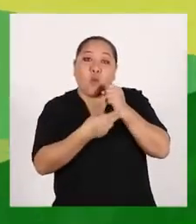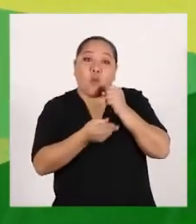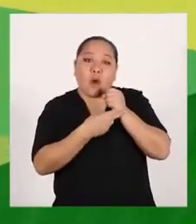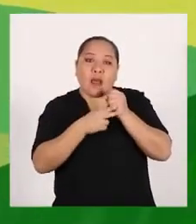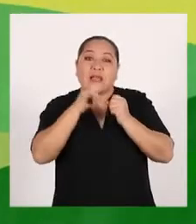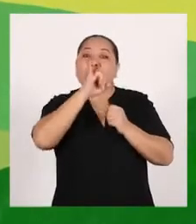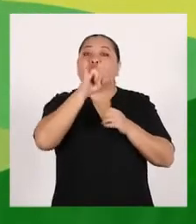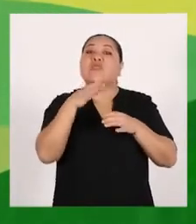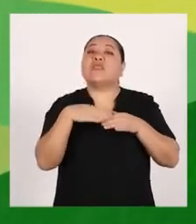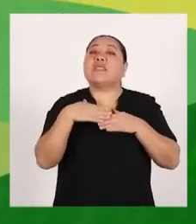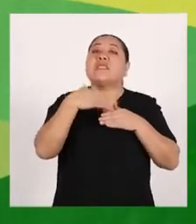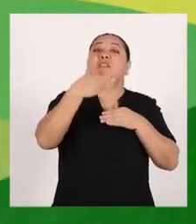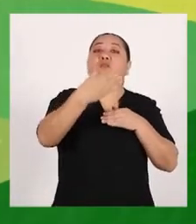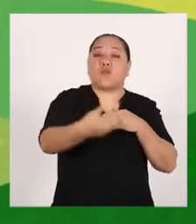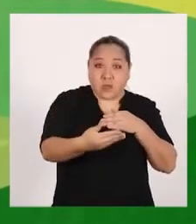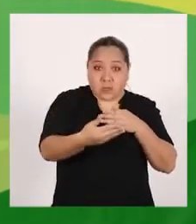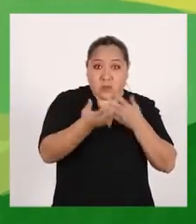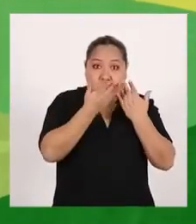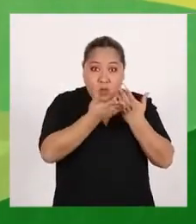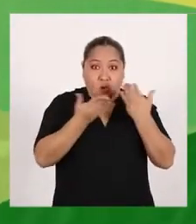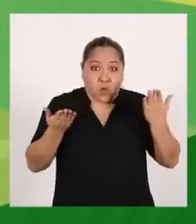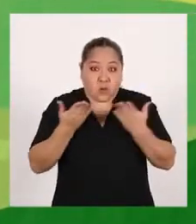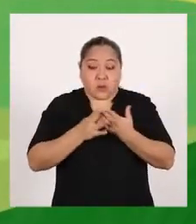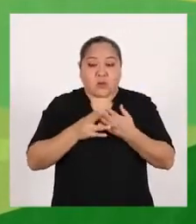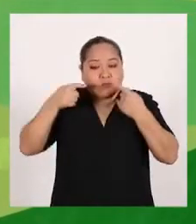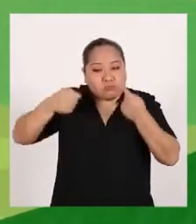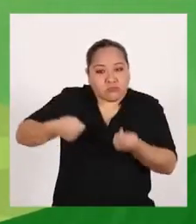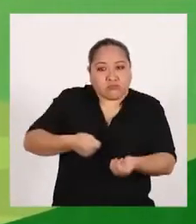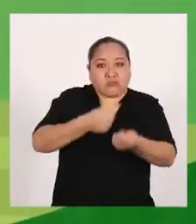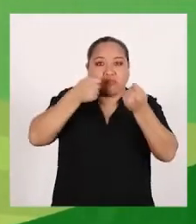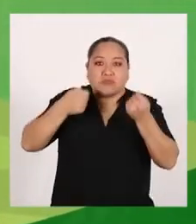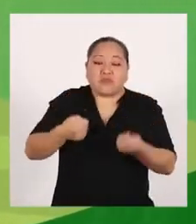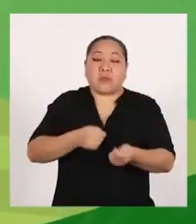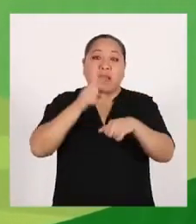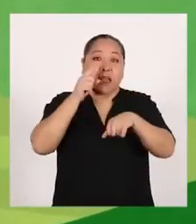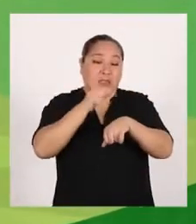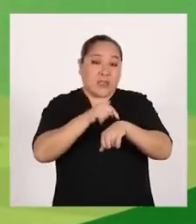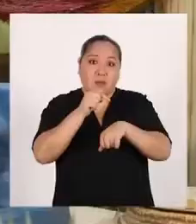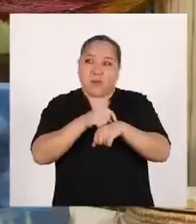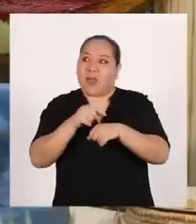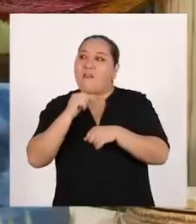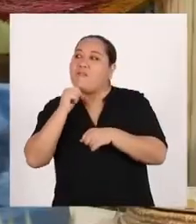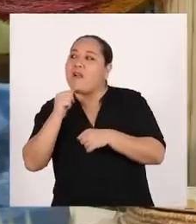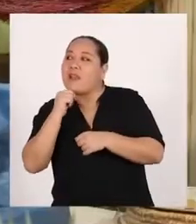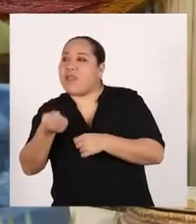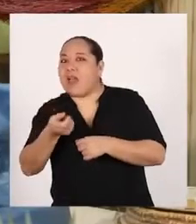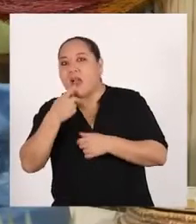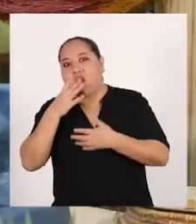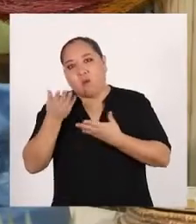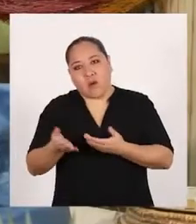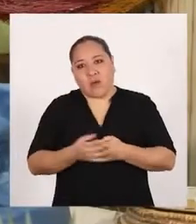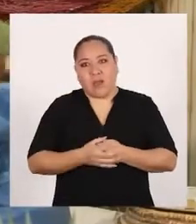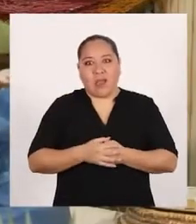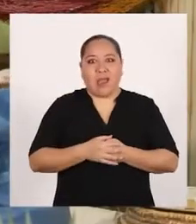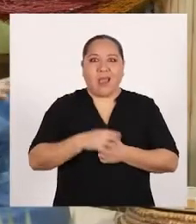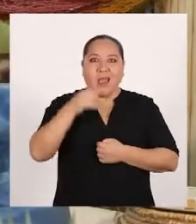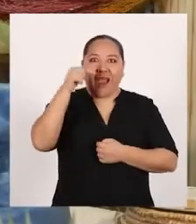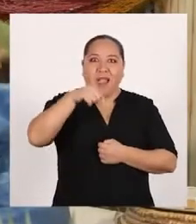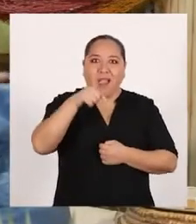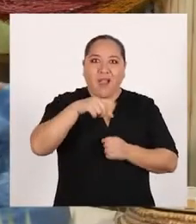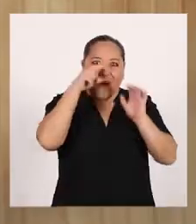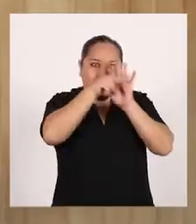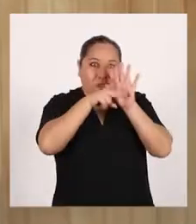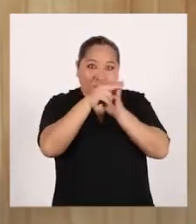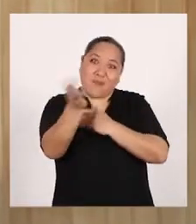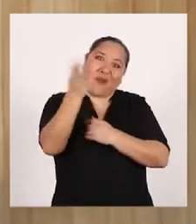se usa luego para actividades agrícolas y del hogar en épocas de escasez de agua ¡Miren! Aquí tenemos